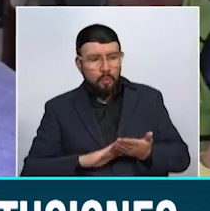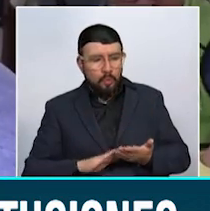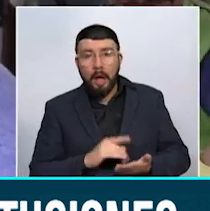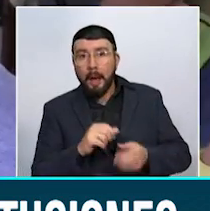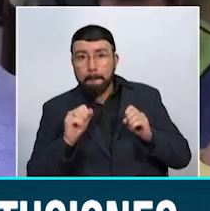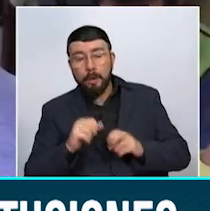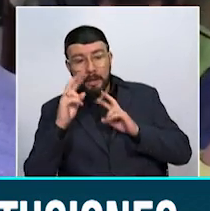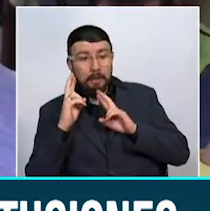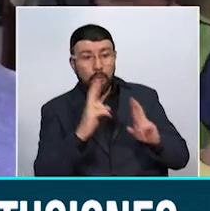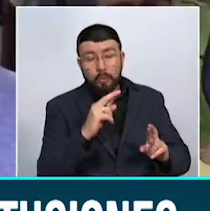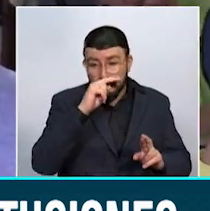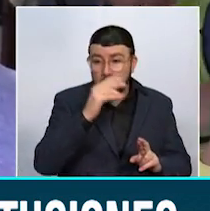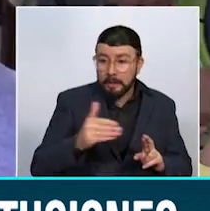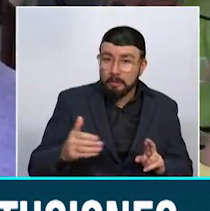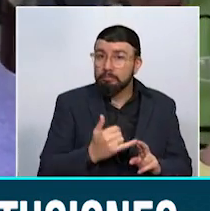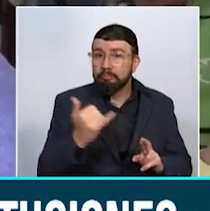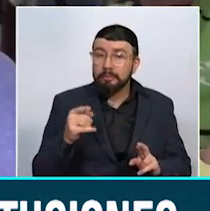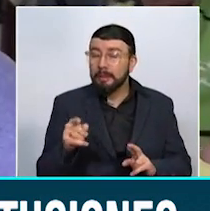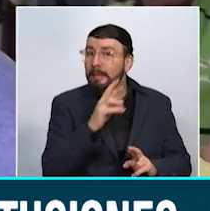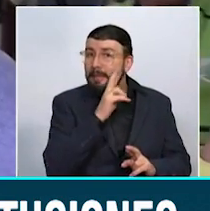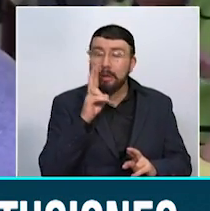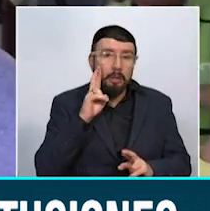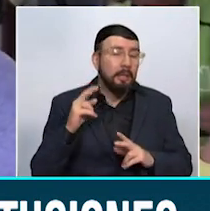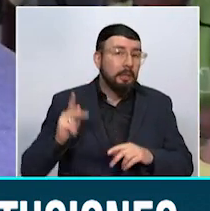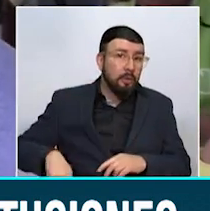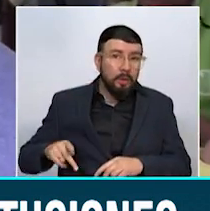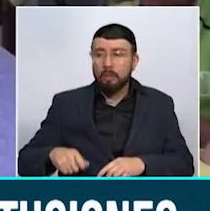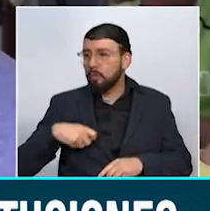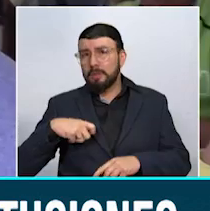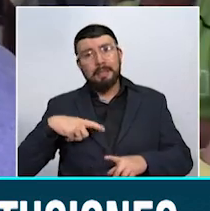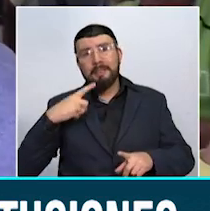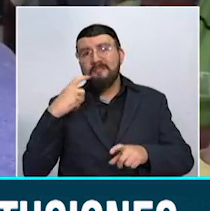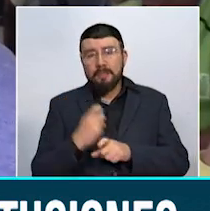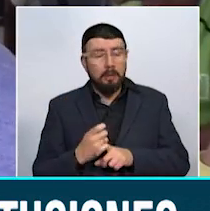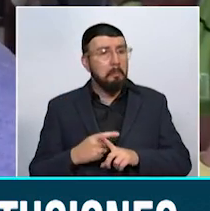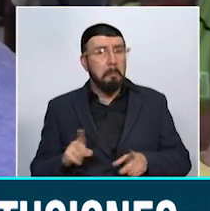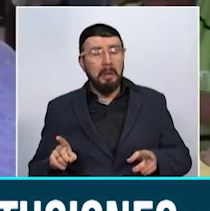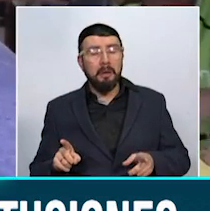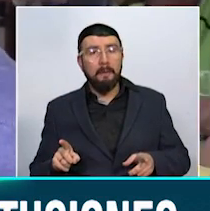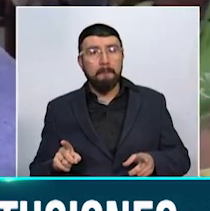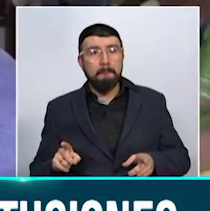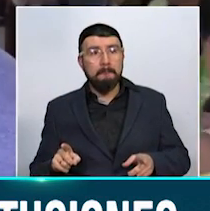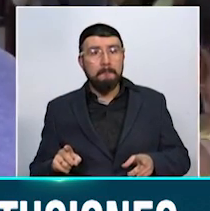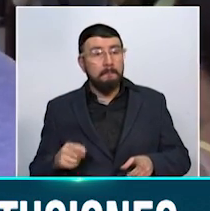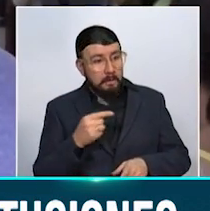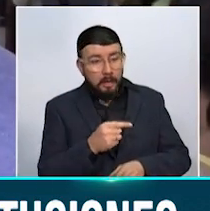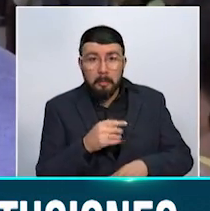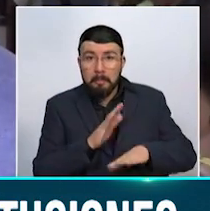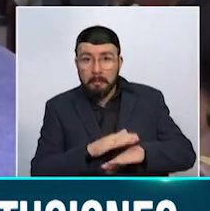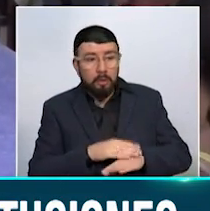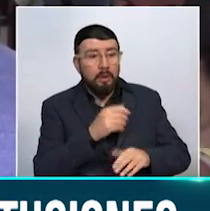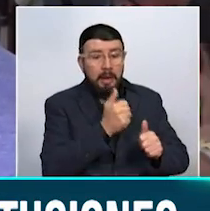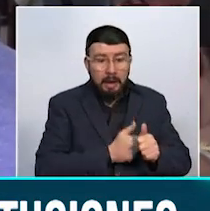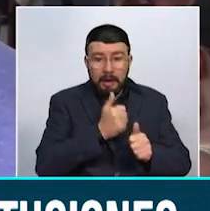responderle a los niños con lo del restaurante escolar y que no tengamos dificultades. Pero a Aulas se le permitió a cada institución,